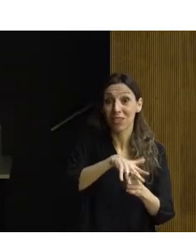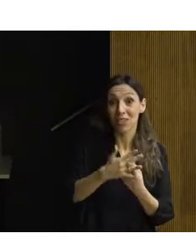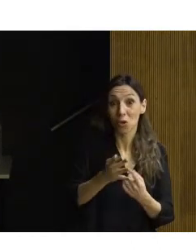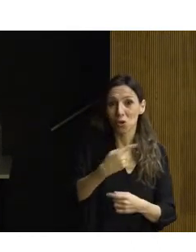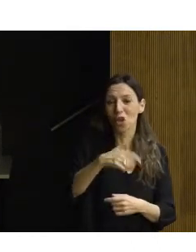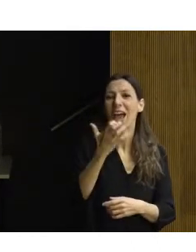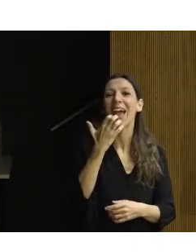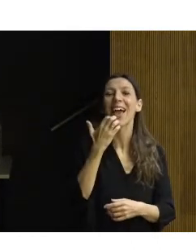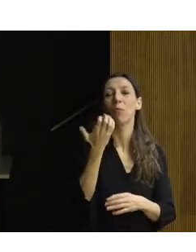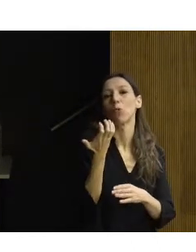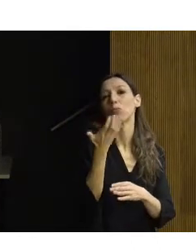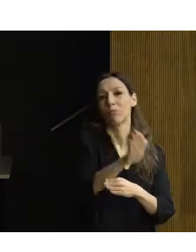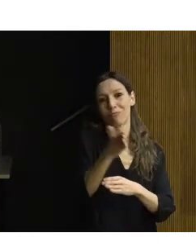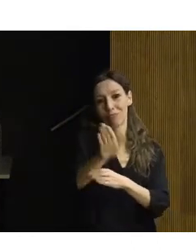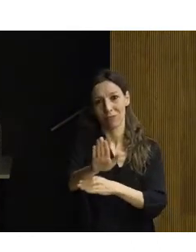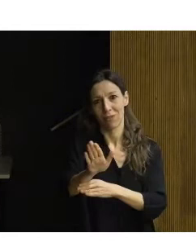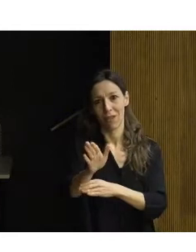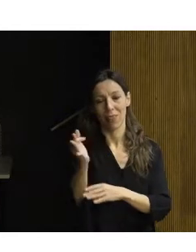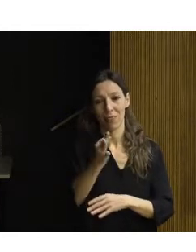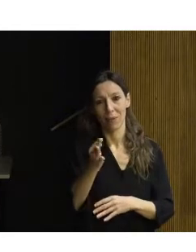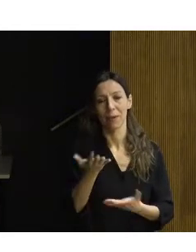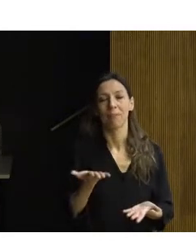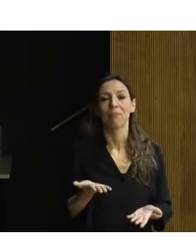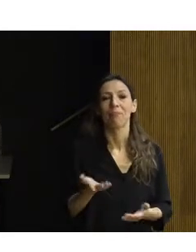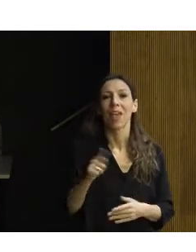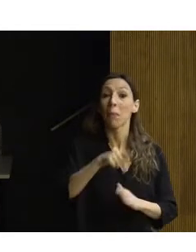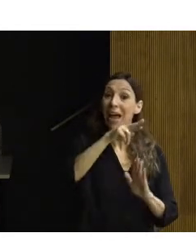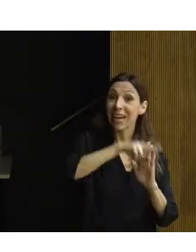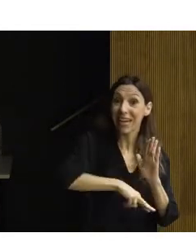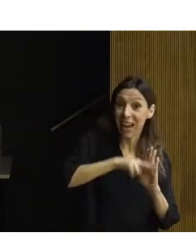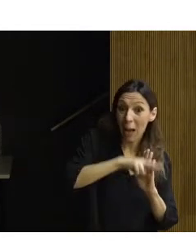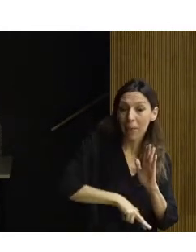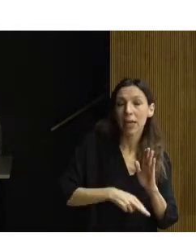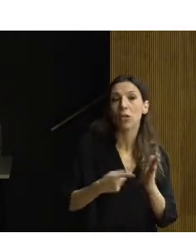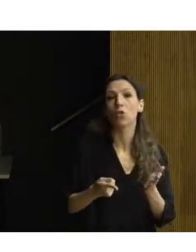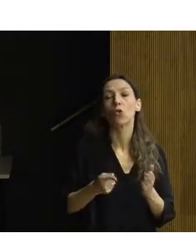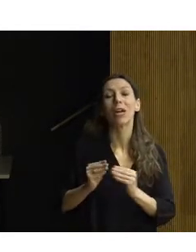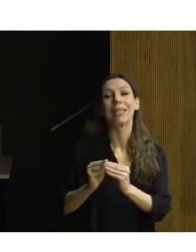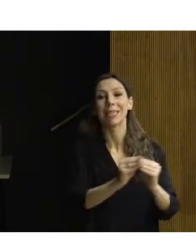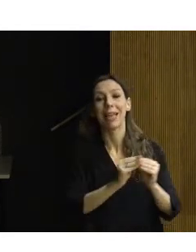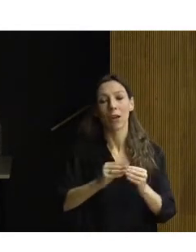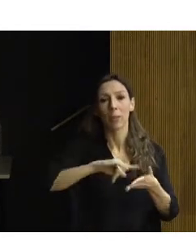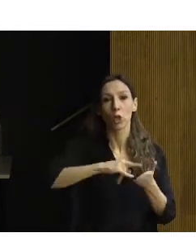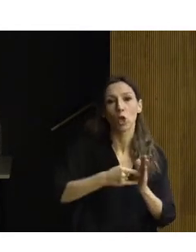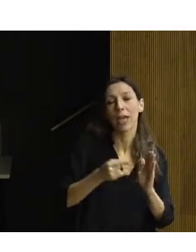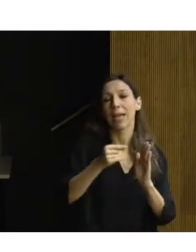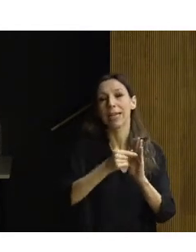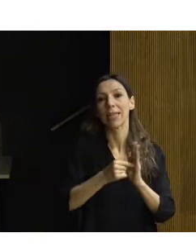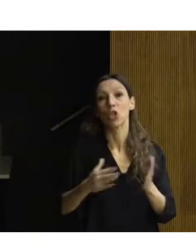dar ejemplo, es decir, además de intervenir en la reglamentación, intervenir en la estandarización, en las metodologías, en los criterios,